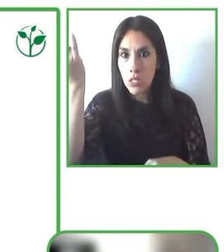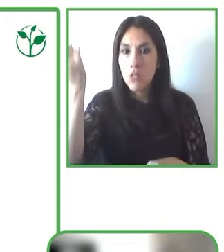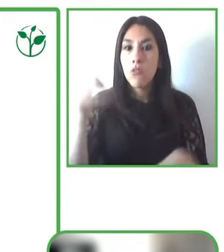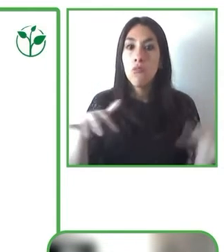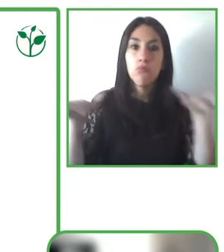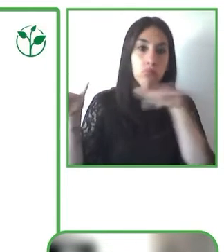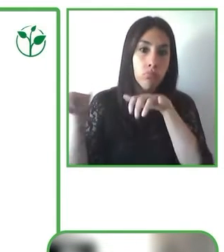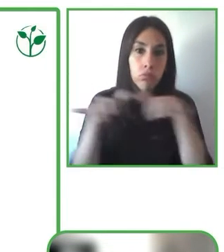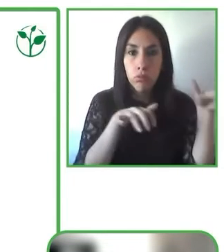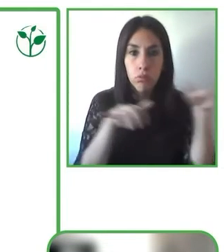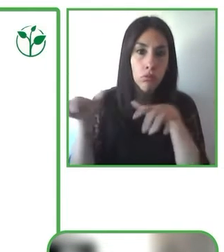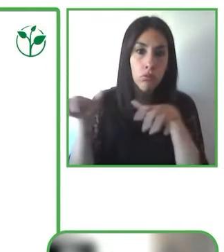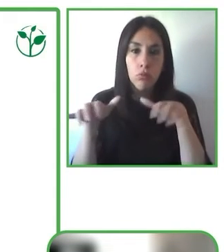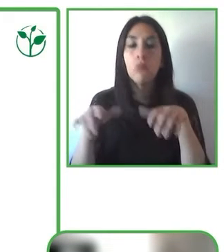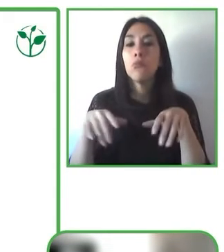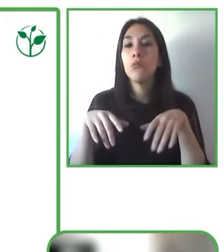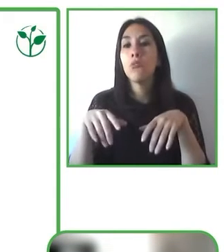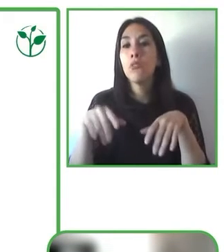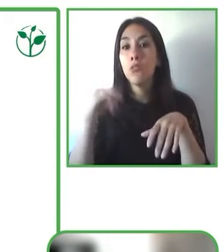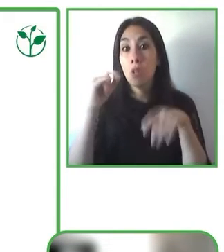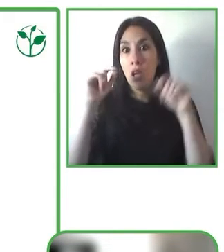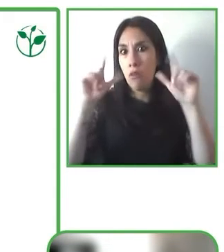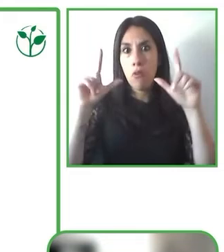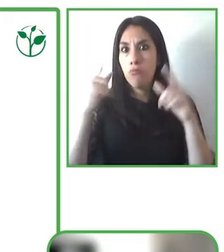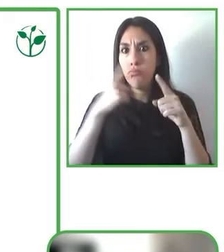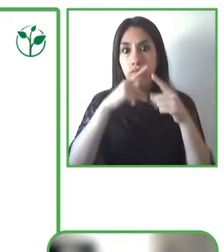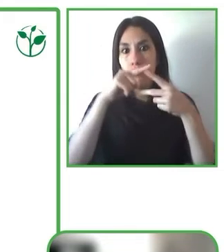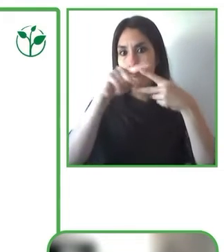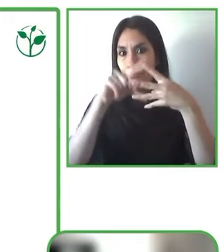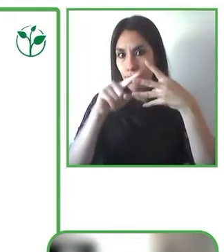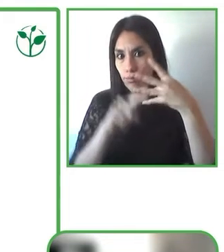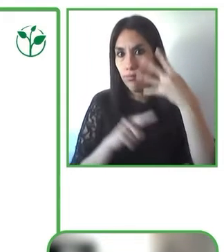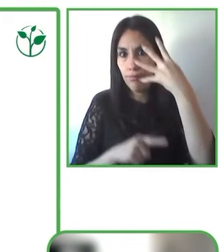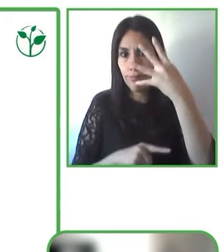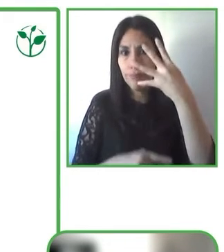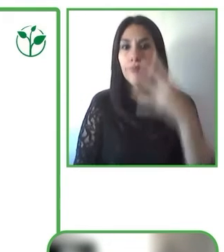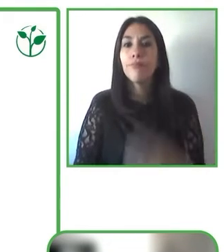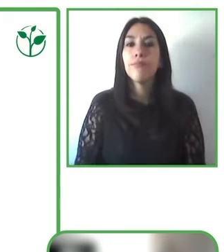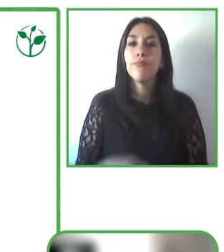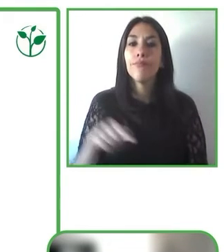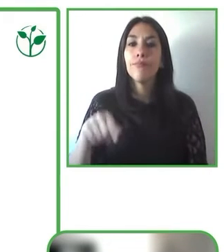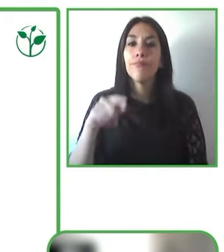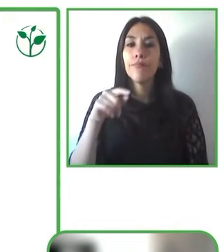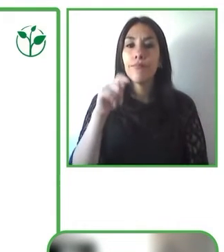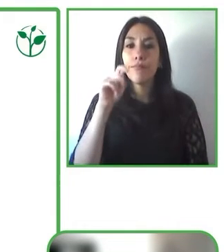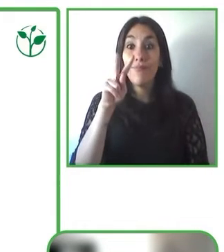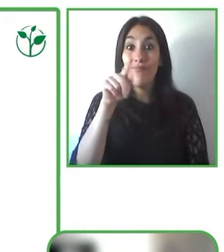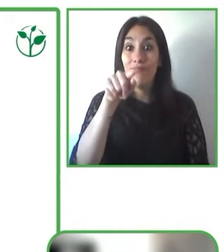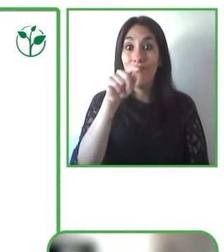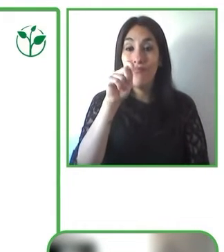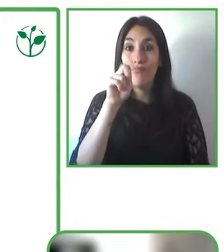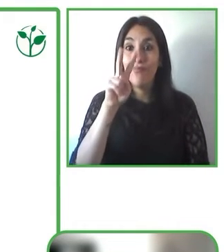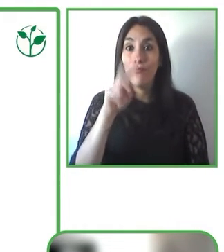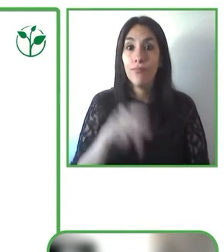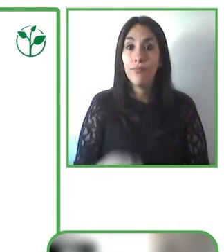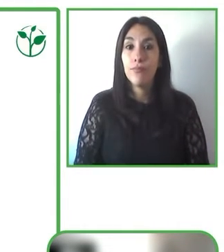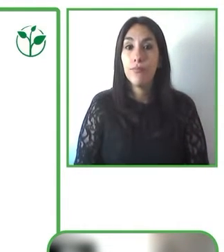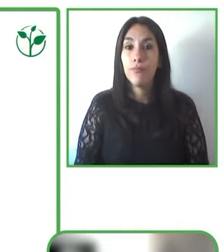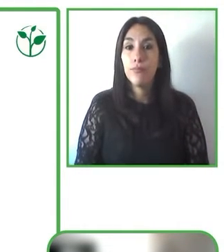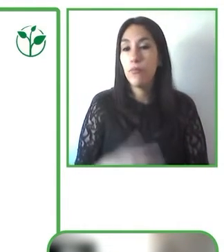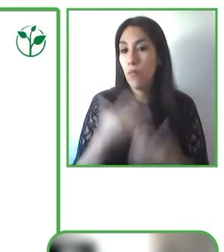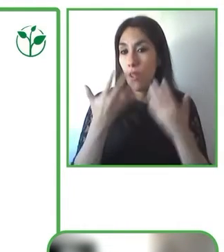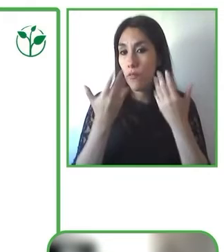Y como se pueden ver a través de la pantalla, hay muchas características que son